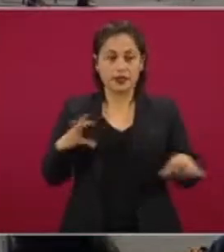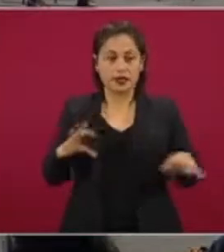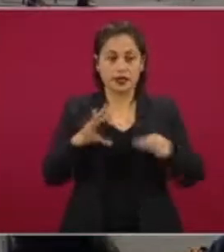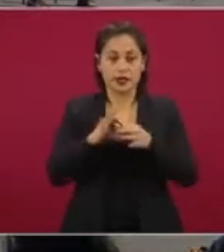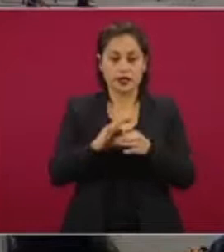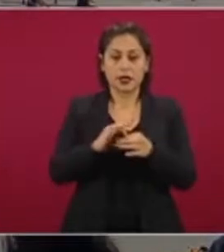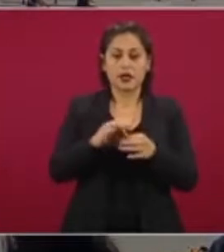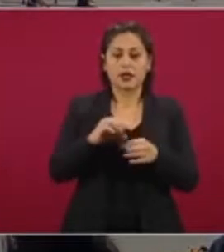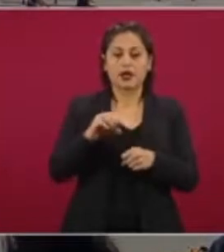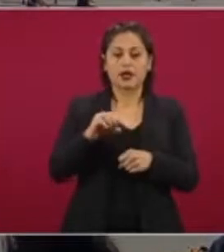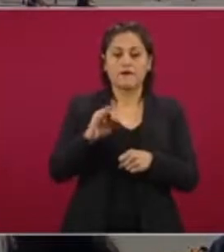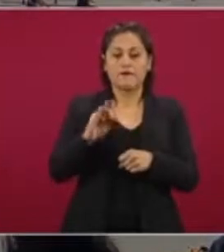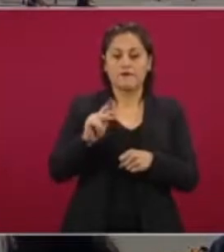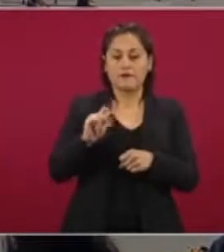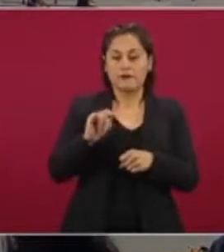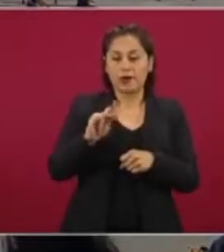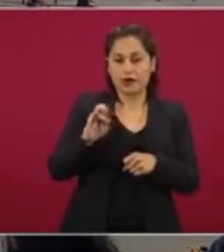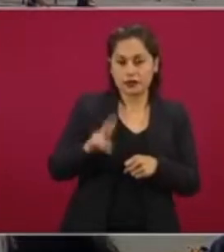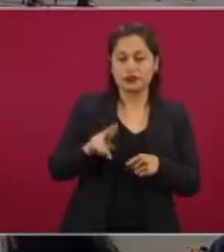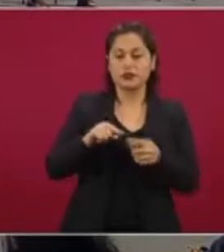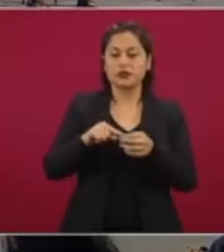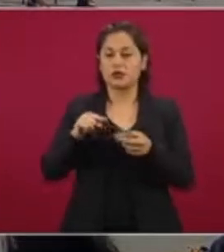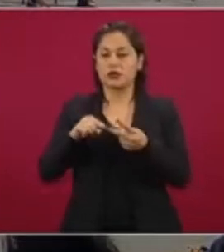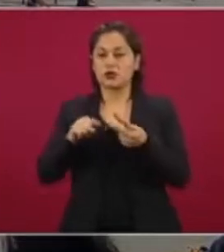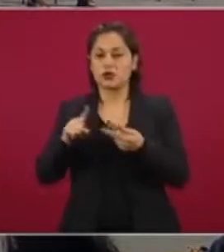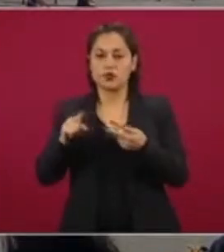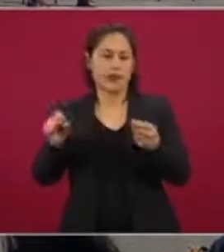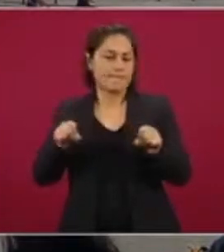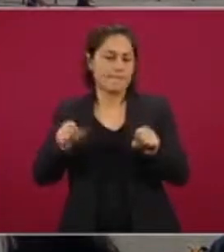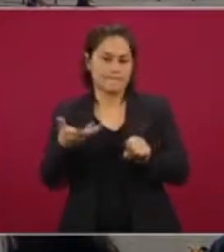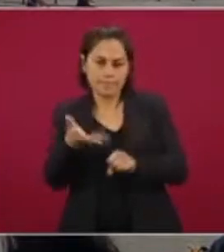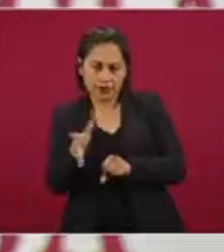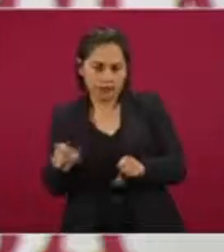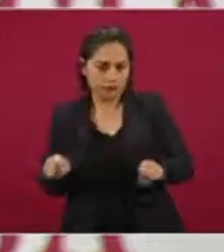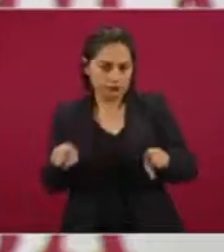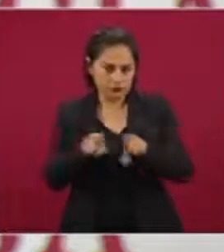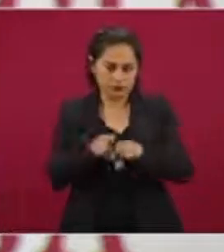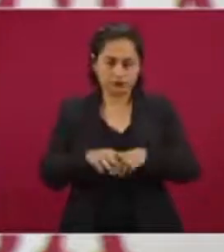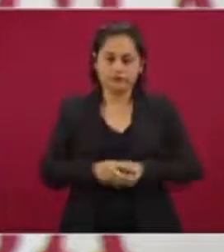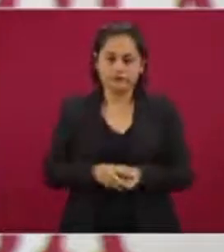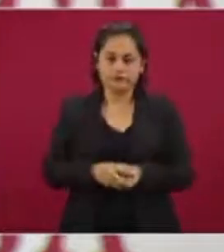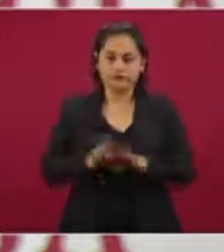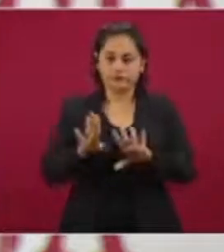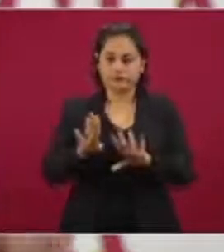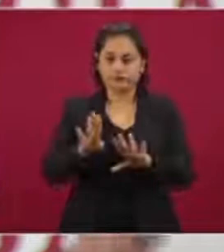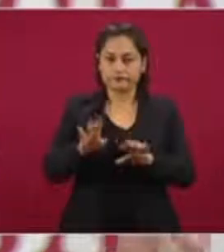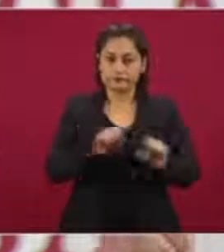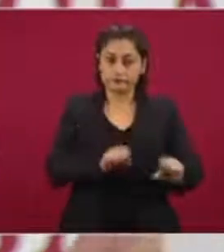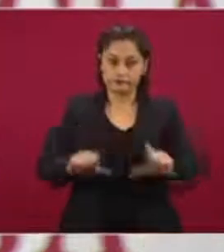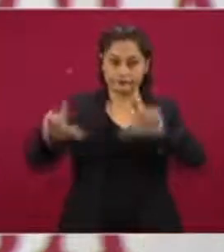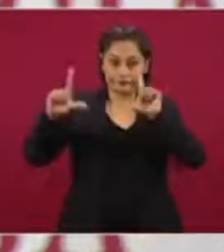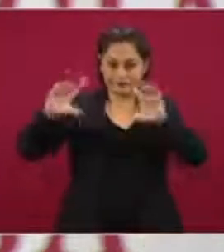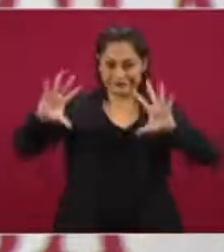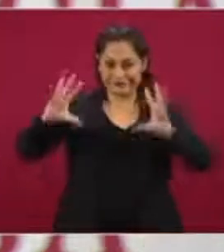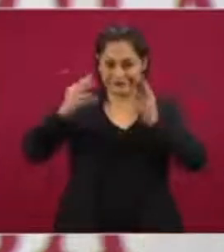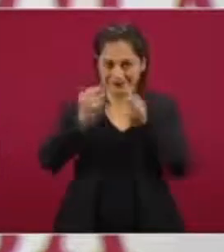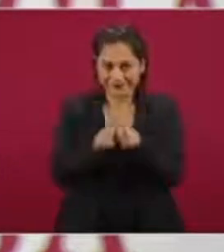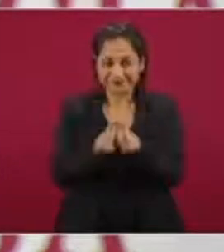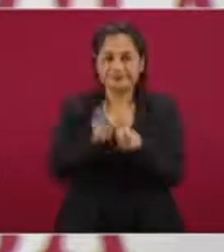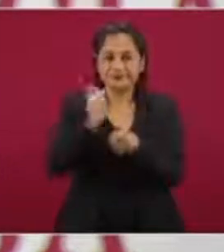y Pfizer. Entonces, esa es como una visión un poco sintetizada de dónde estamos.